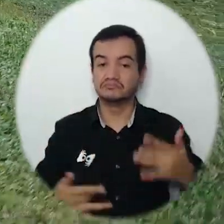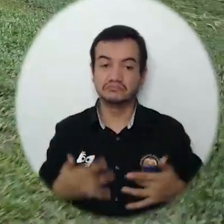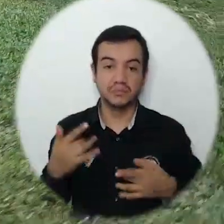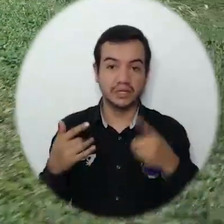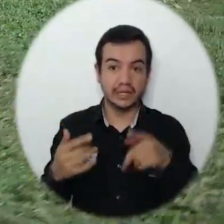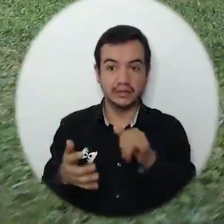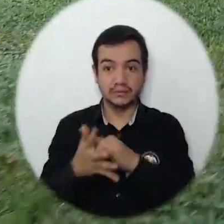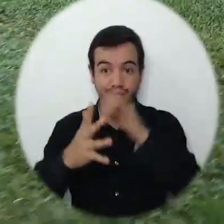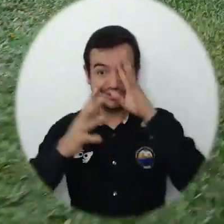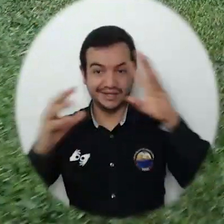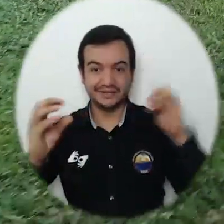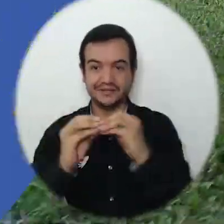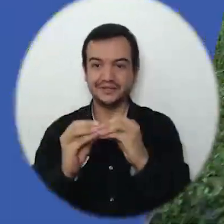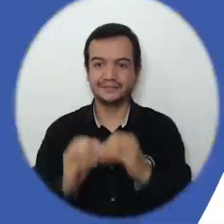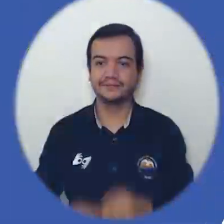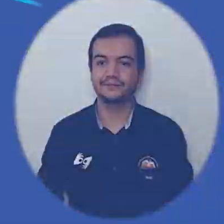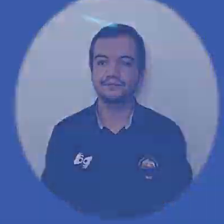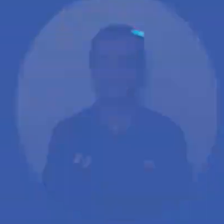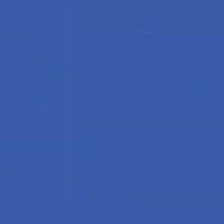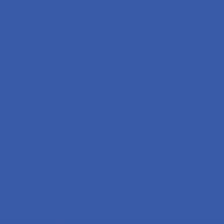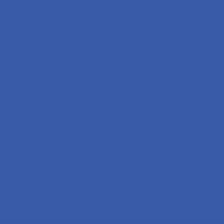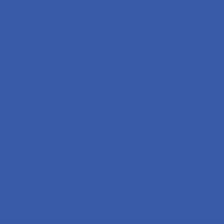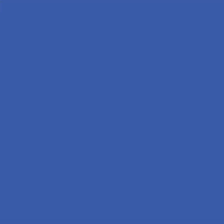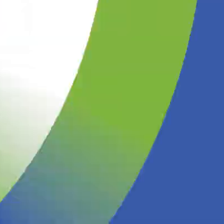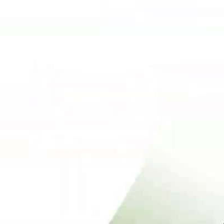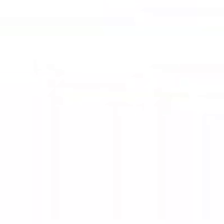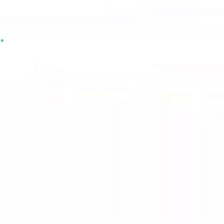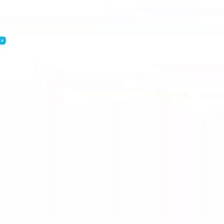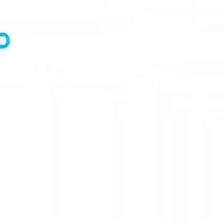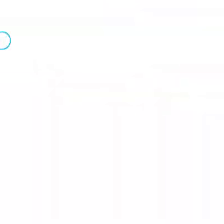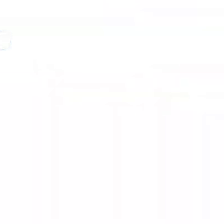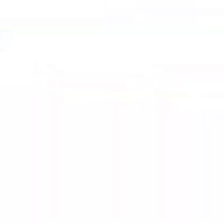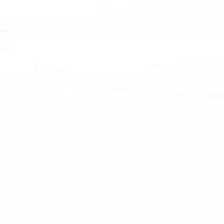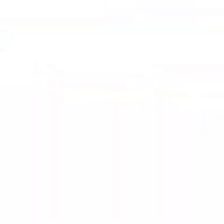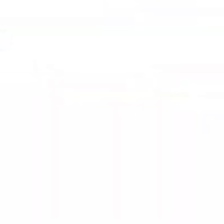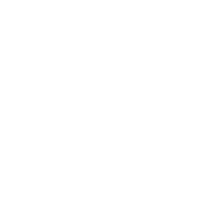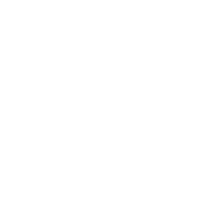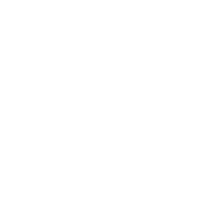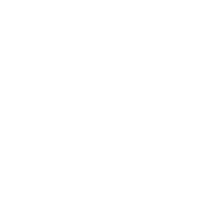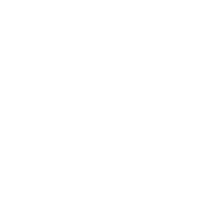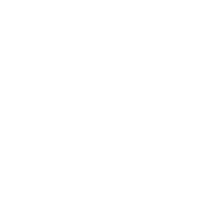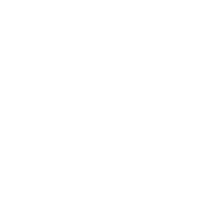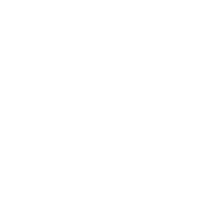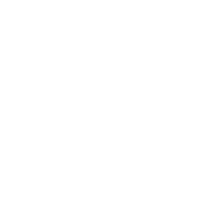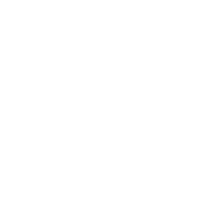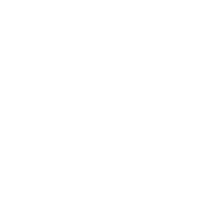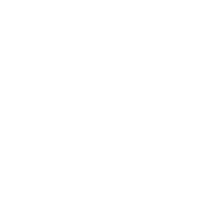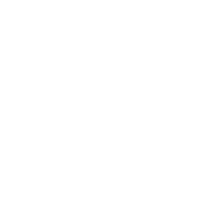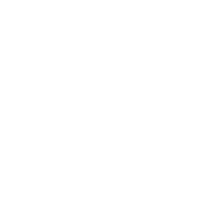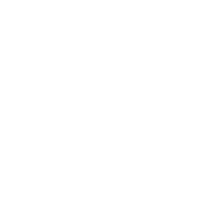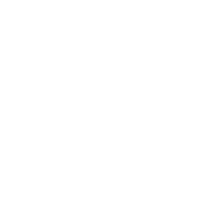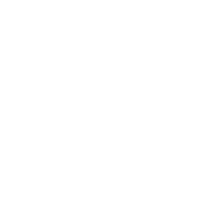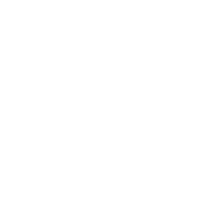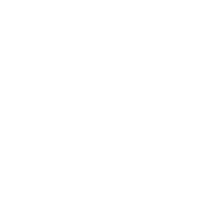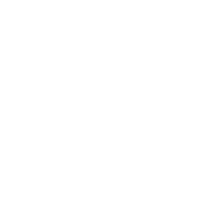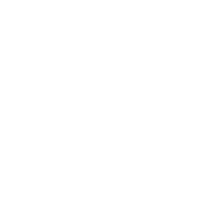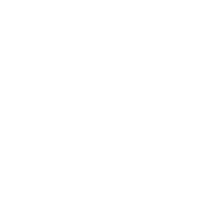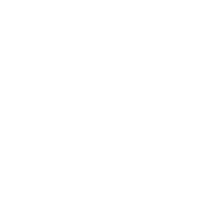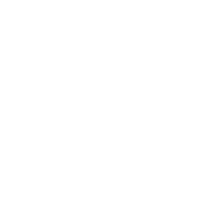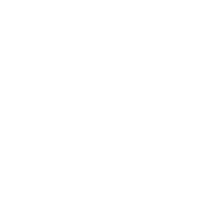se haya dado ese acuerdo. Universidad del Magdalena, aún más incluyente e innovadora.